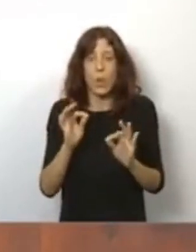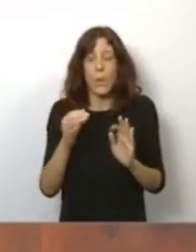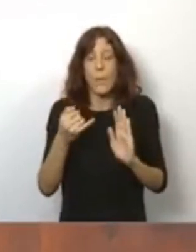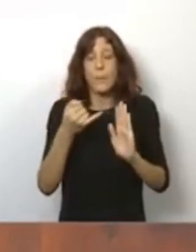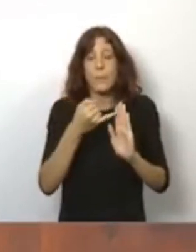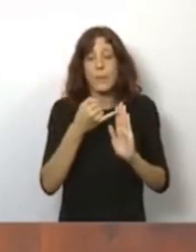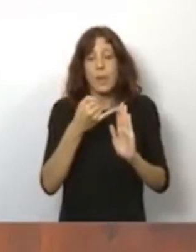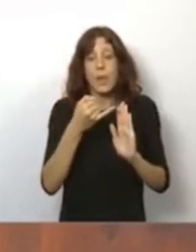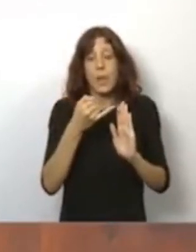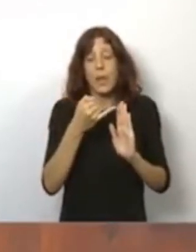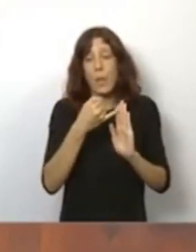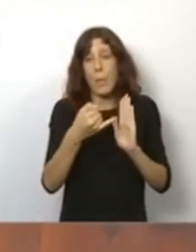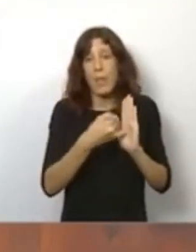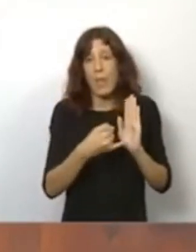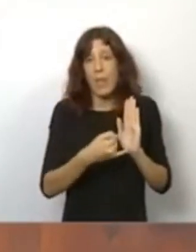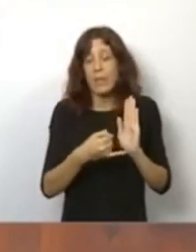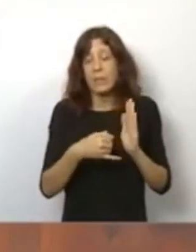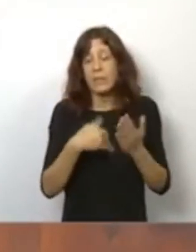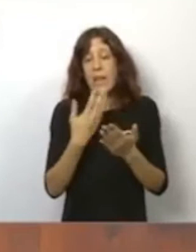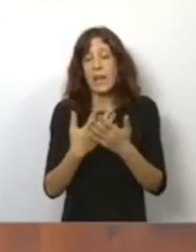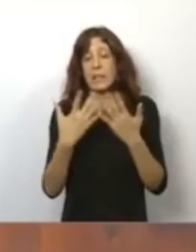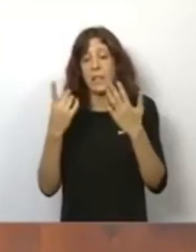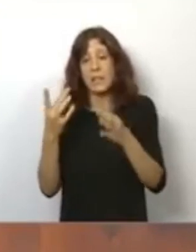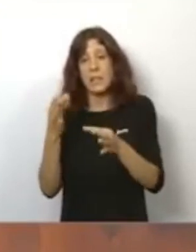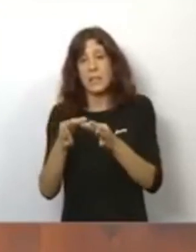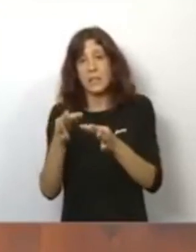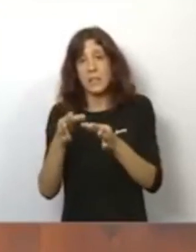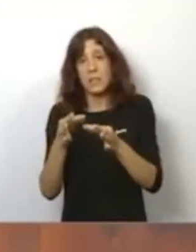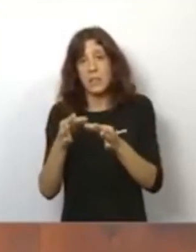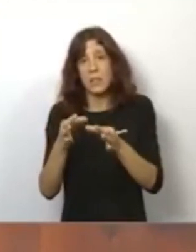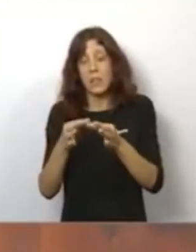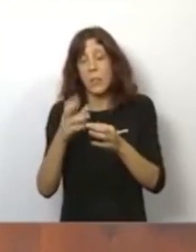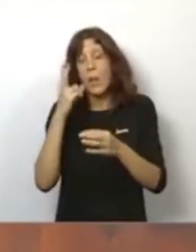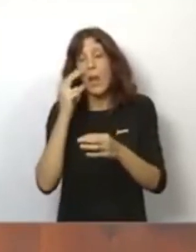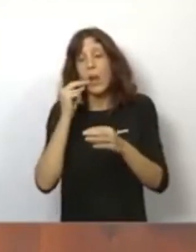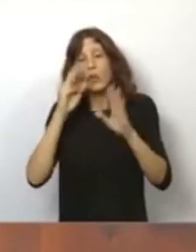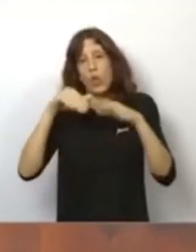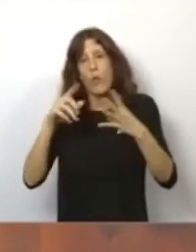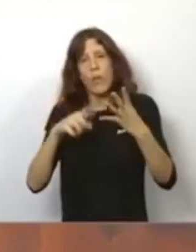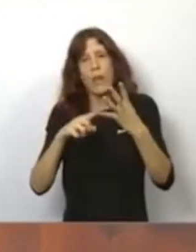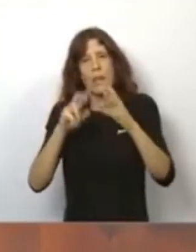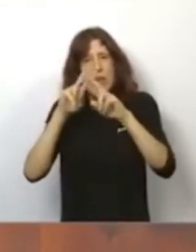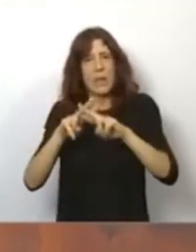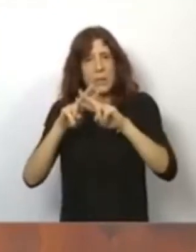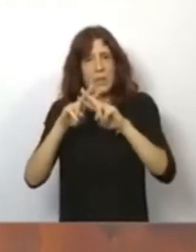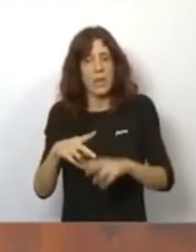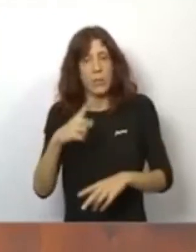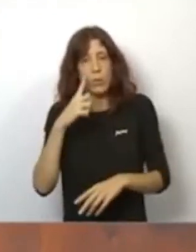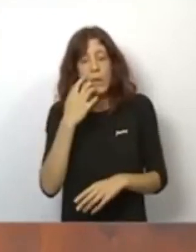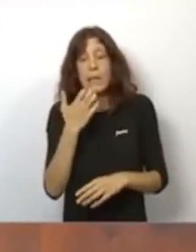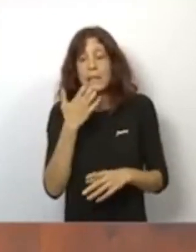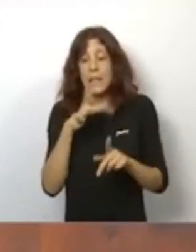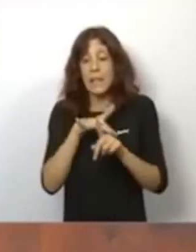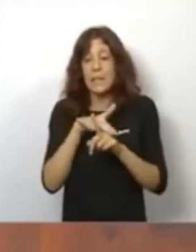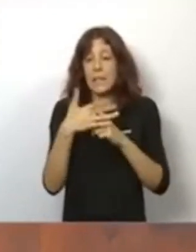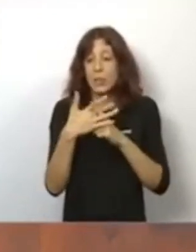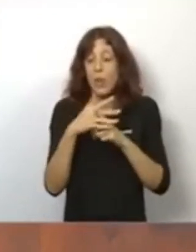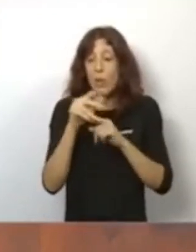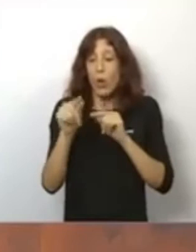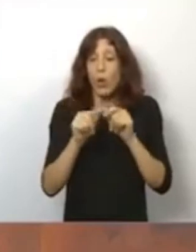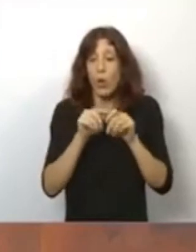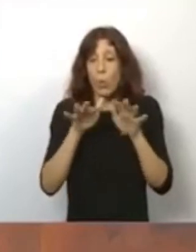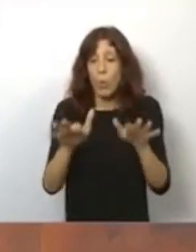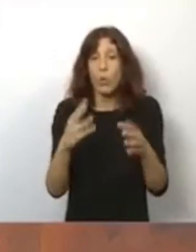que estarán en vigor hasta el 6 de septiembre van a ser revisadas a final de agosto. Si la situación epidemiológica